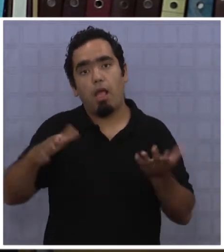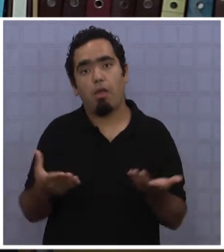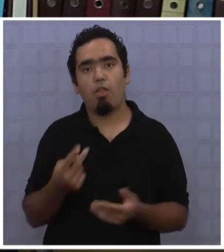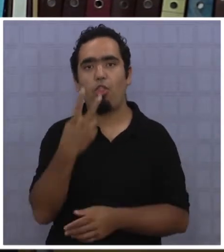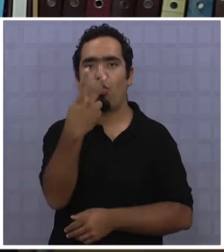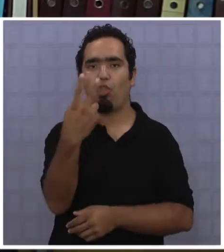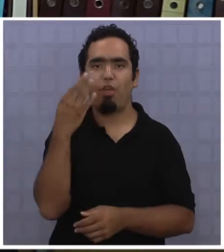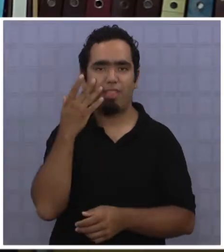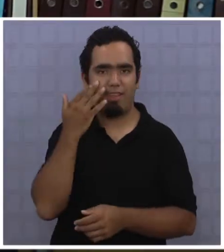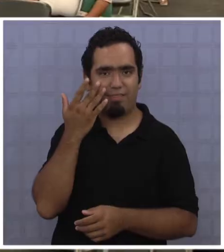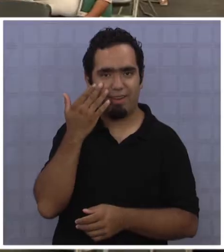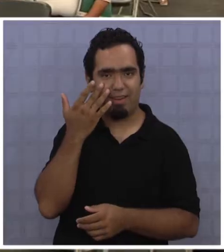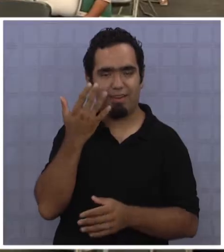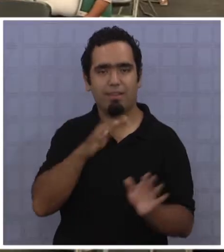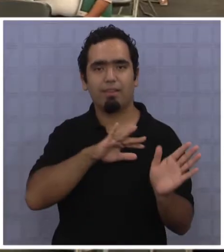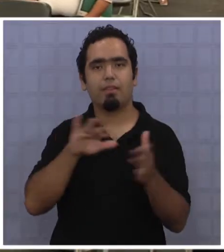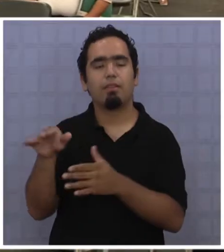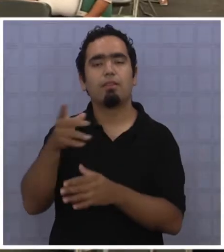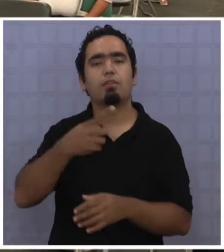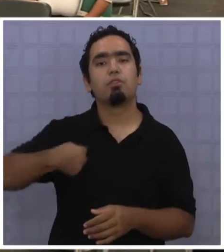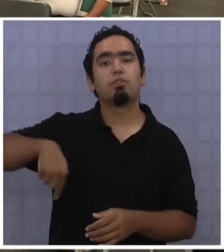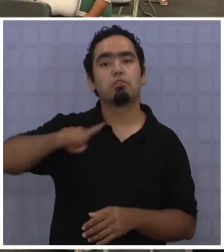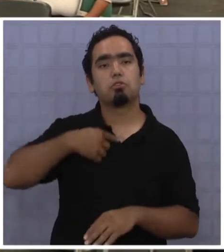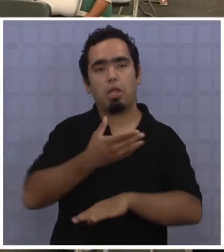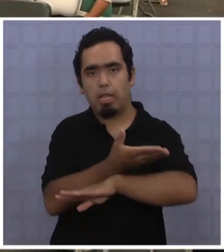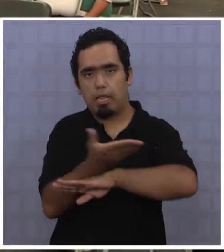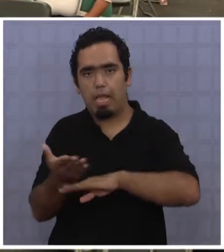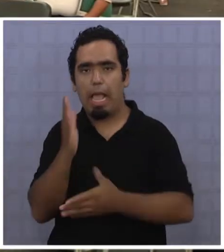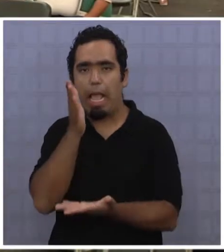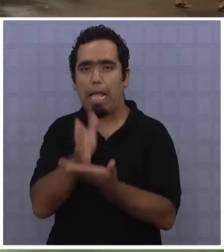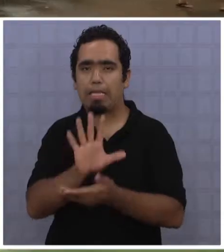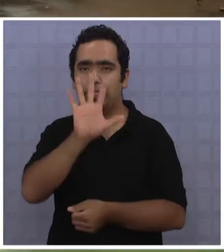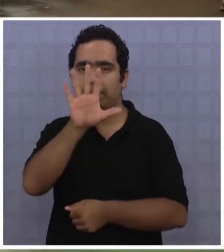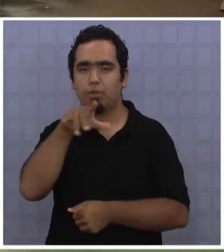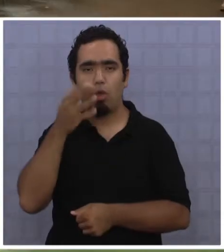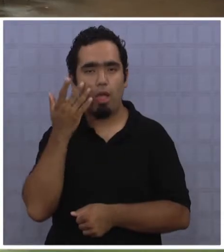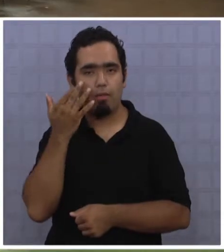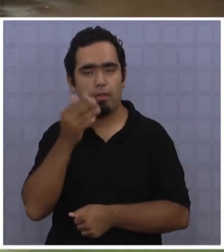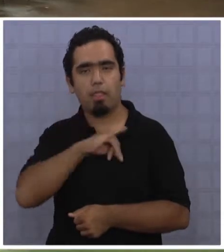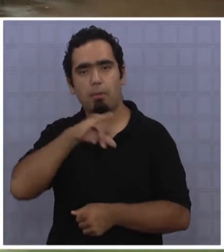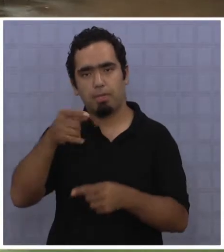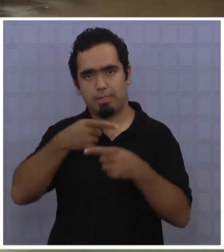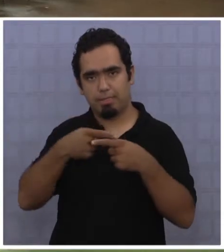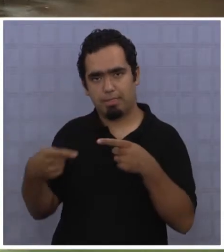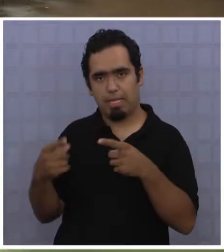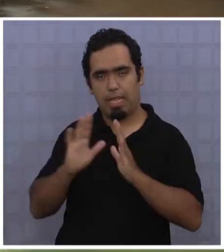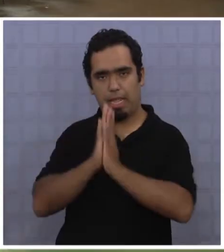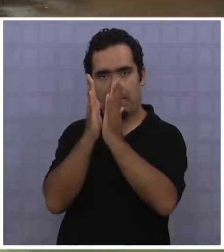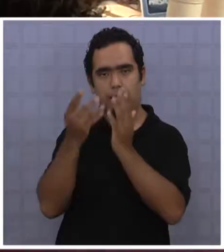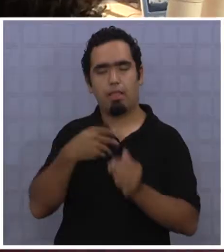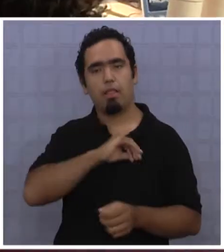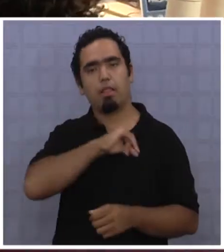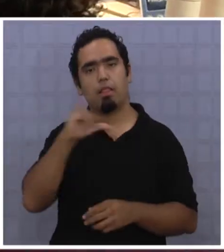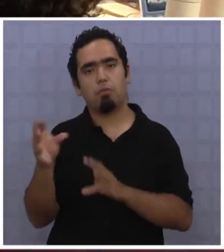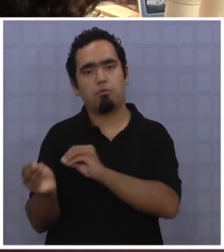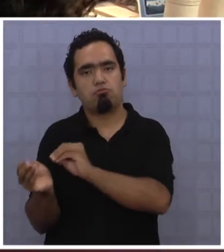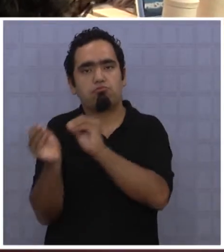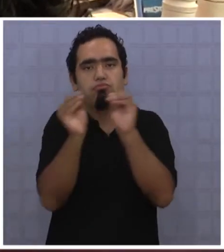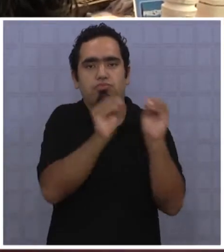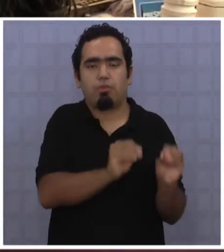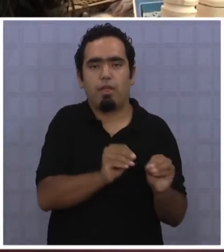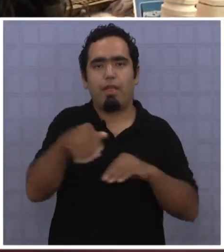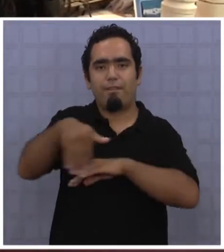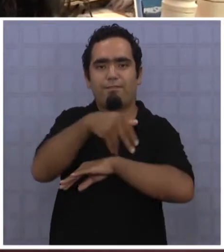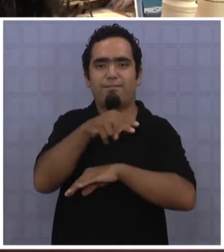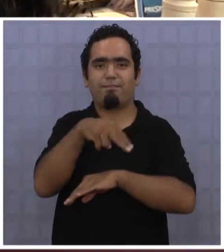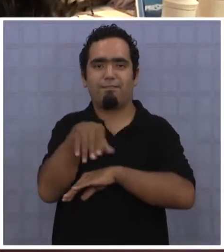Nosotros vamos a estar atendiendo en el ex estadio Cabancha hasta el 5 de abril, de ahí viene Semana Santa y ahí aprovechamos el fin de semana largo ya a trasladarnos una vez más aquí a